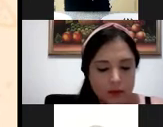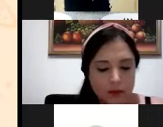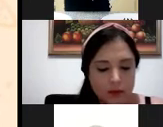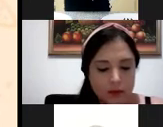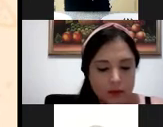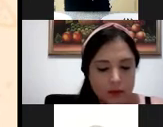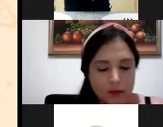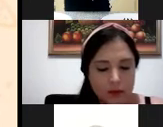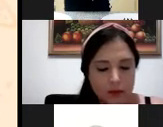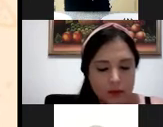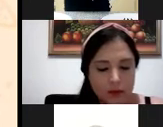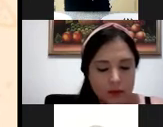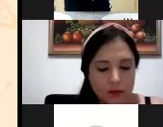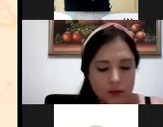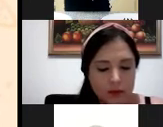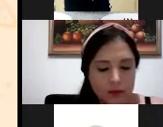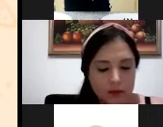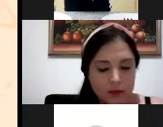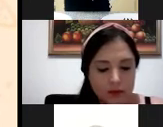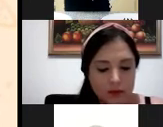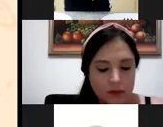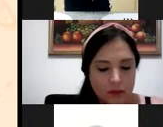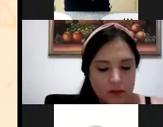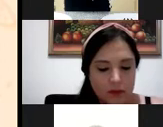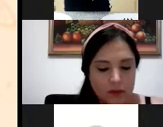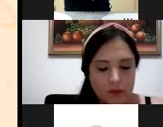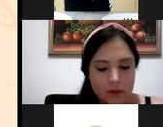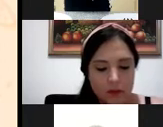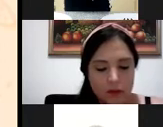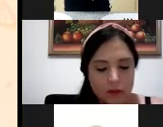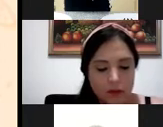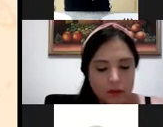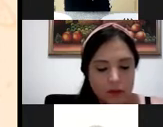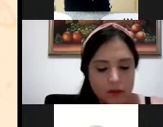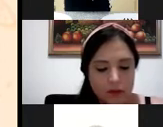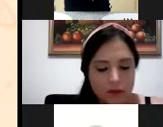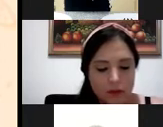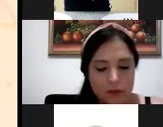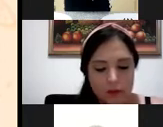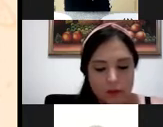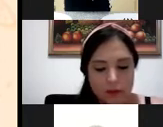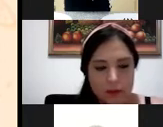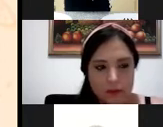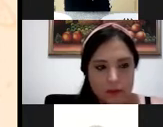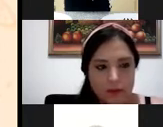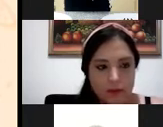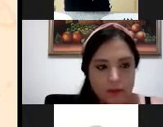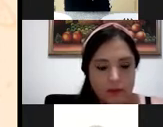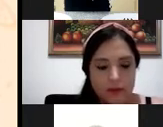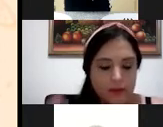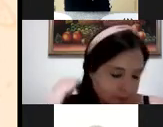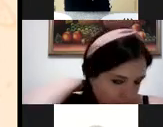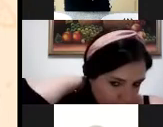pez en el agua haciendo networking. Probablemente también tendrás que invertir dos cosas, tiempo y dinero.